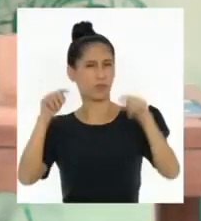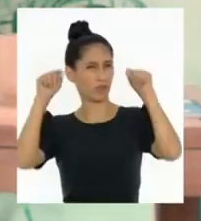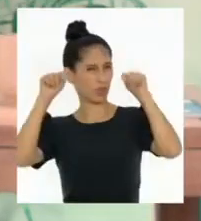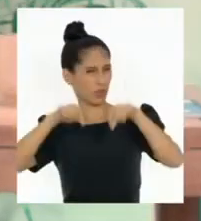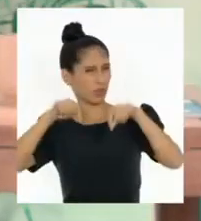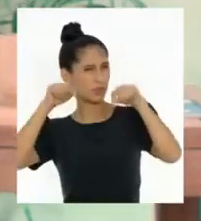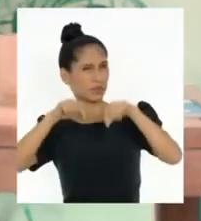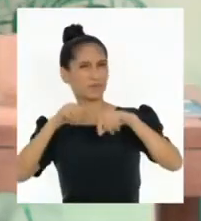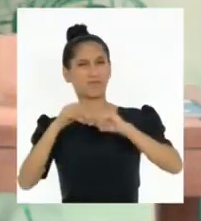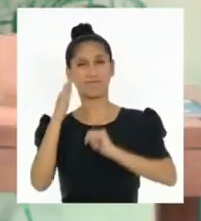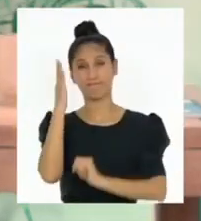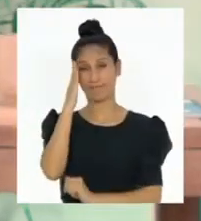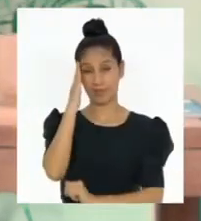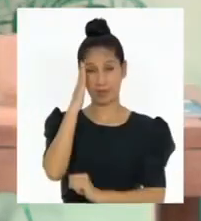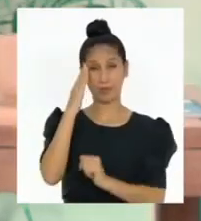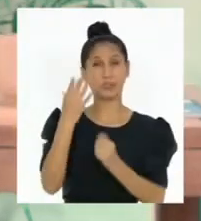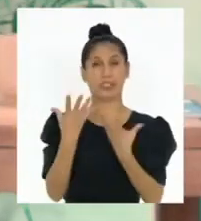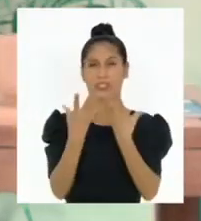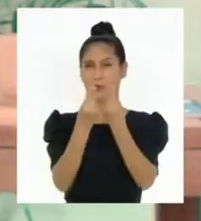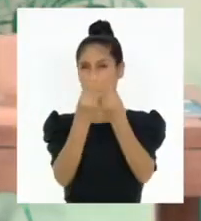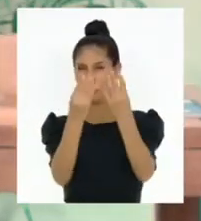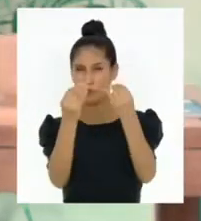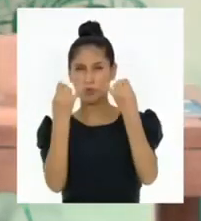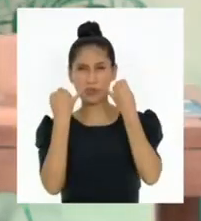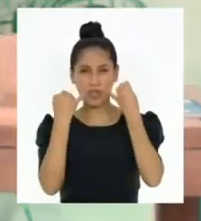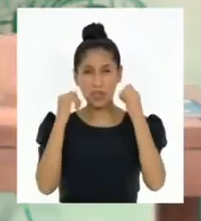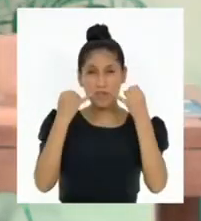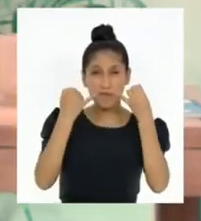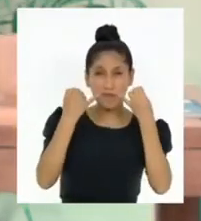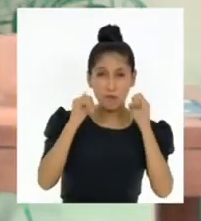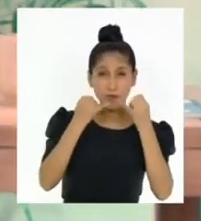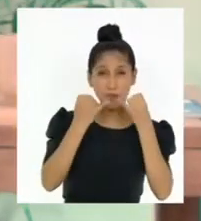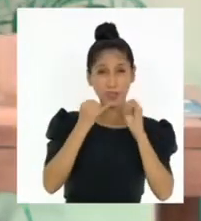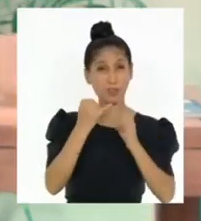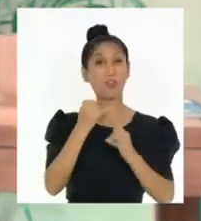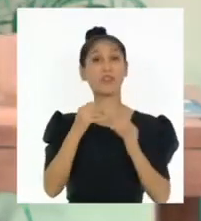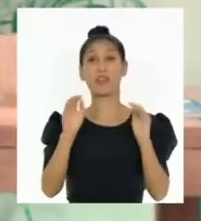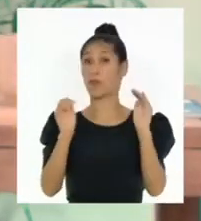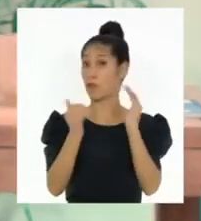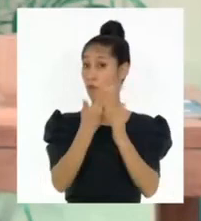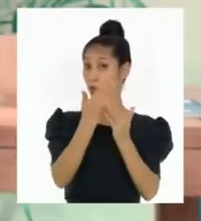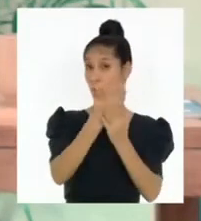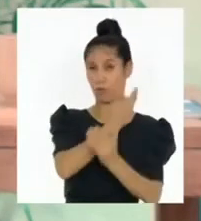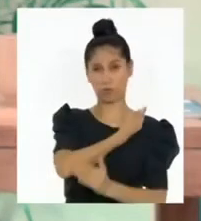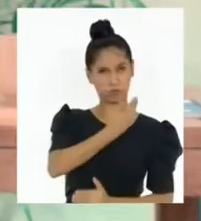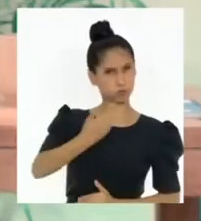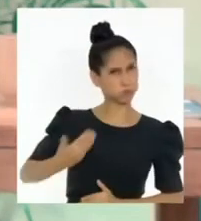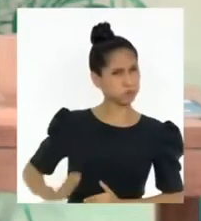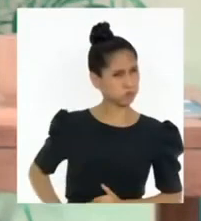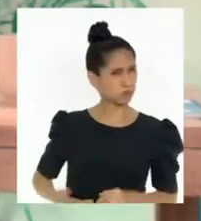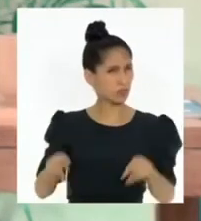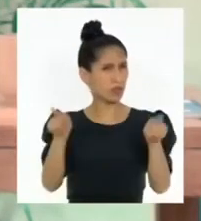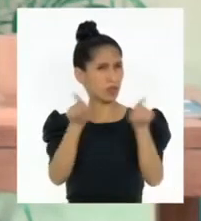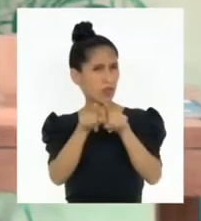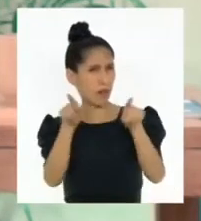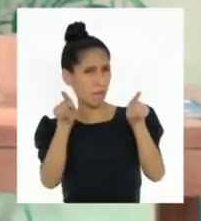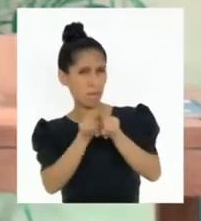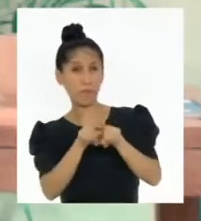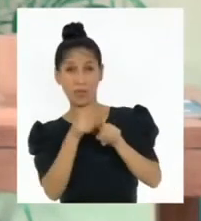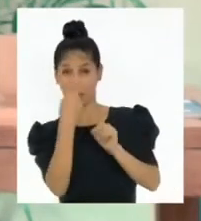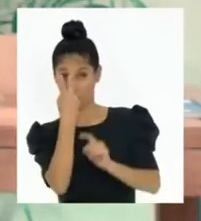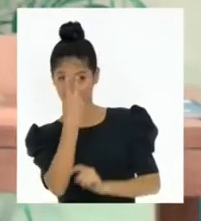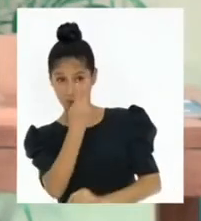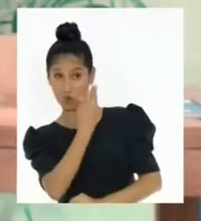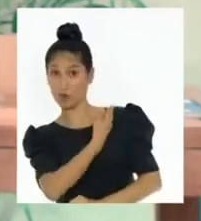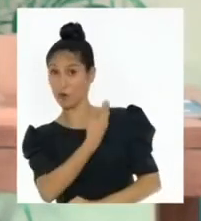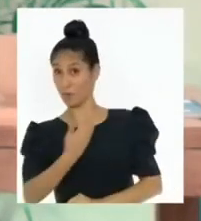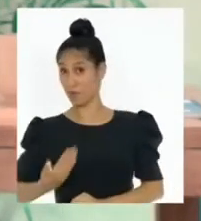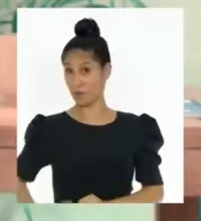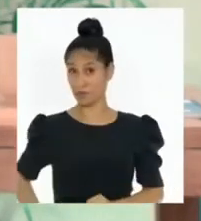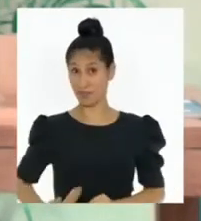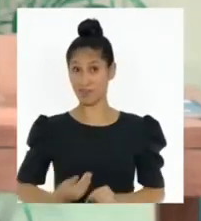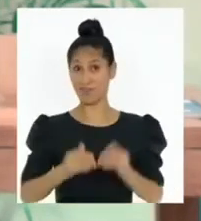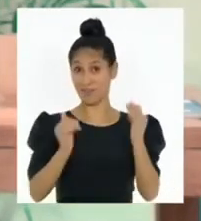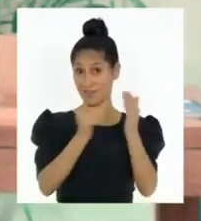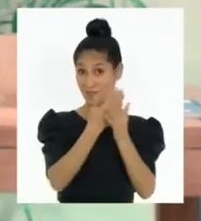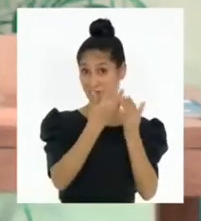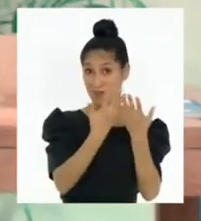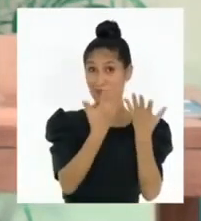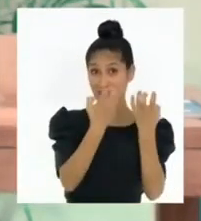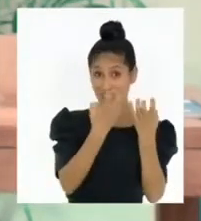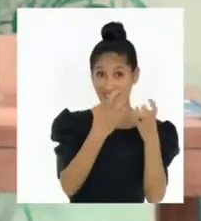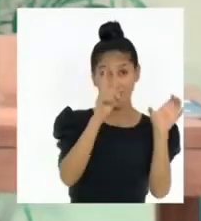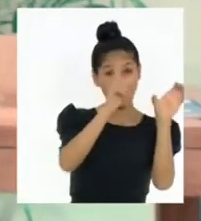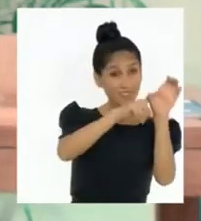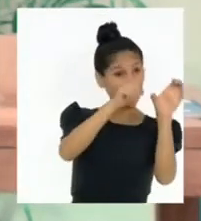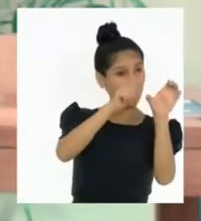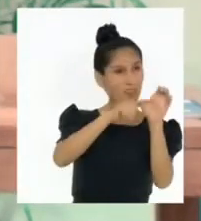existe abundante información sobre las elecciones y la campaña electoral. Así como entrevistas y debates en la radio, la televisión,